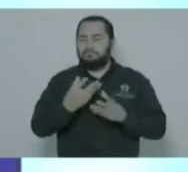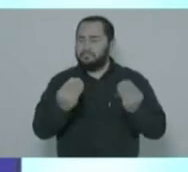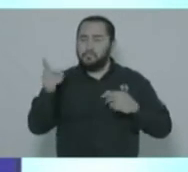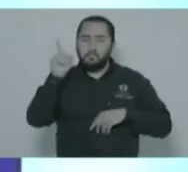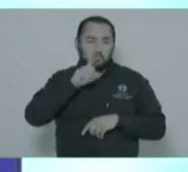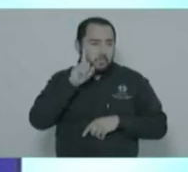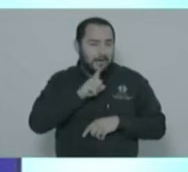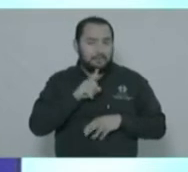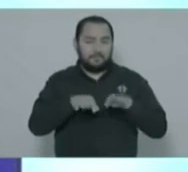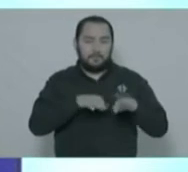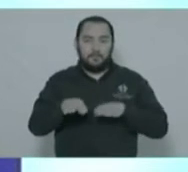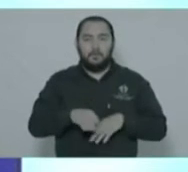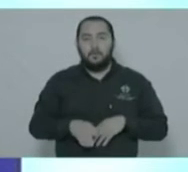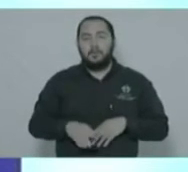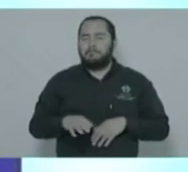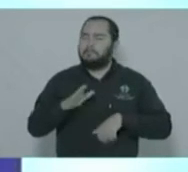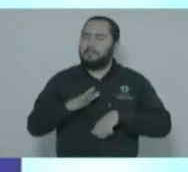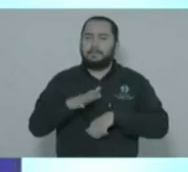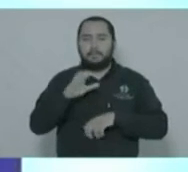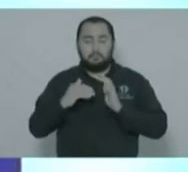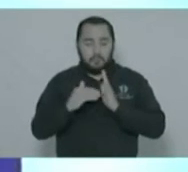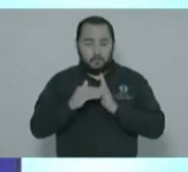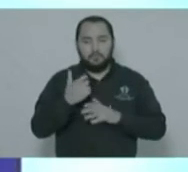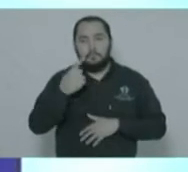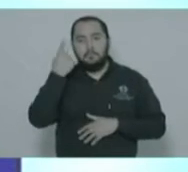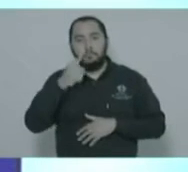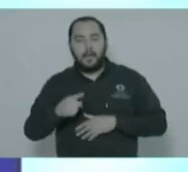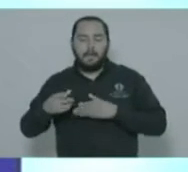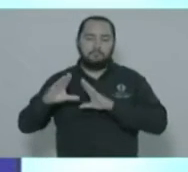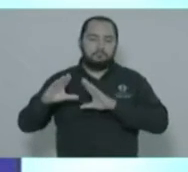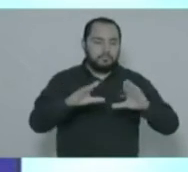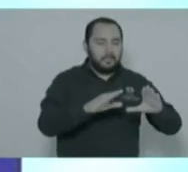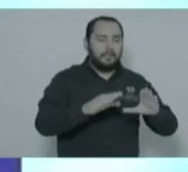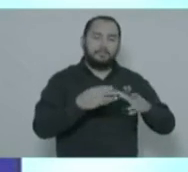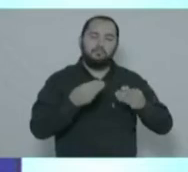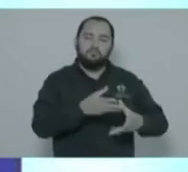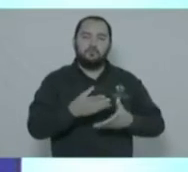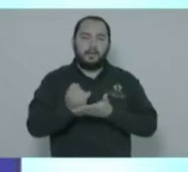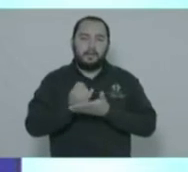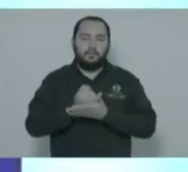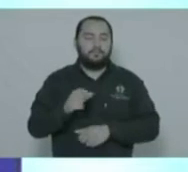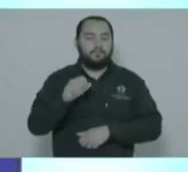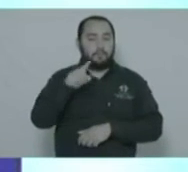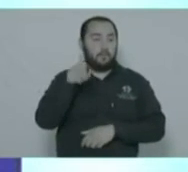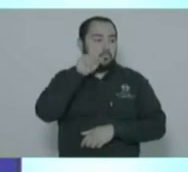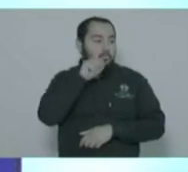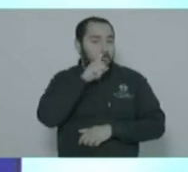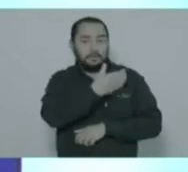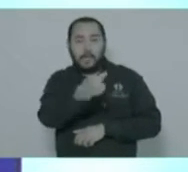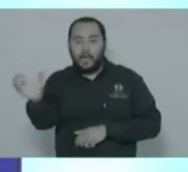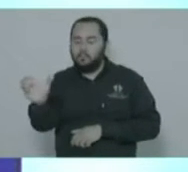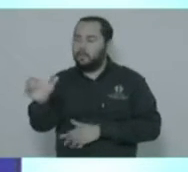500 millones de pesos para créditos y para capacitación. A nuestras mujeres también que trabajan en el campo, estaremos